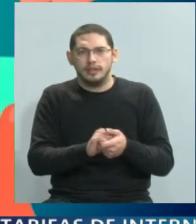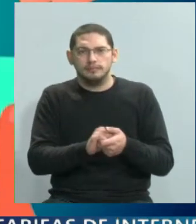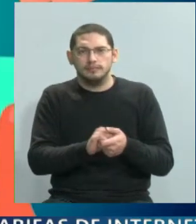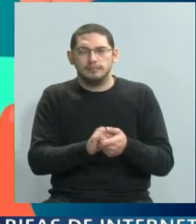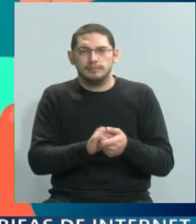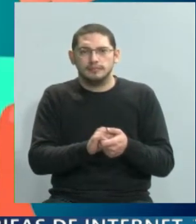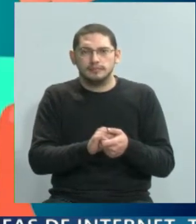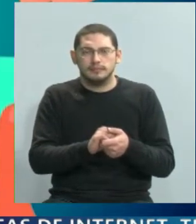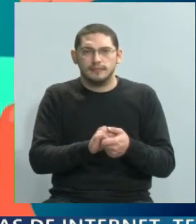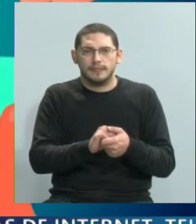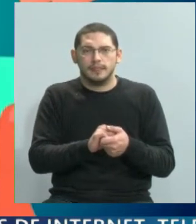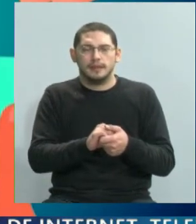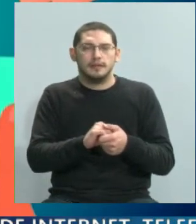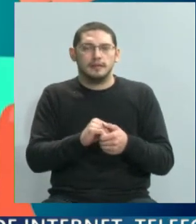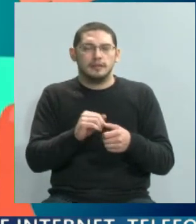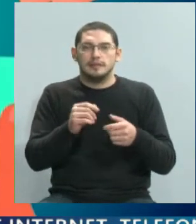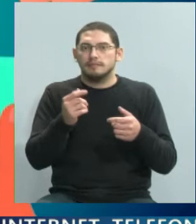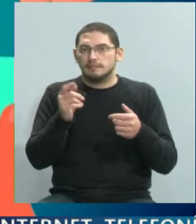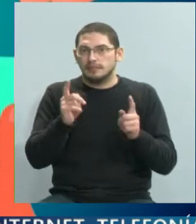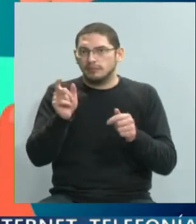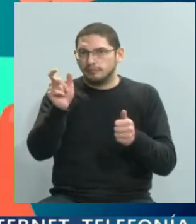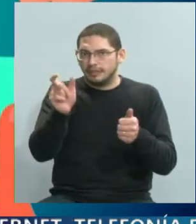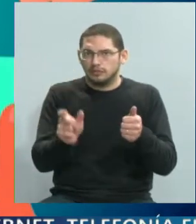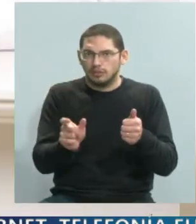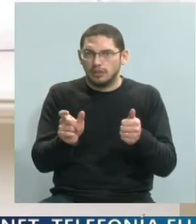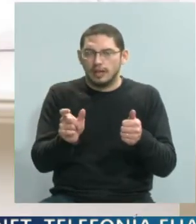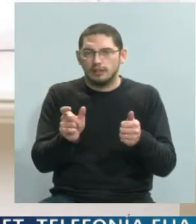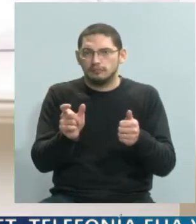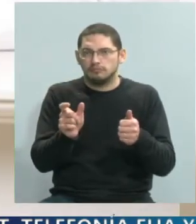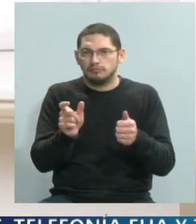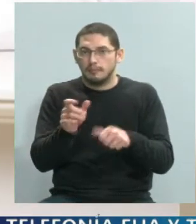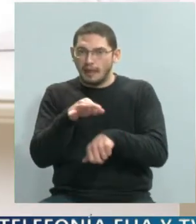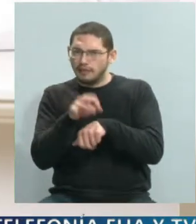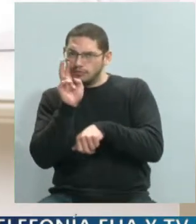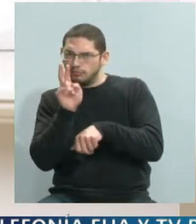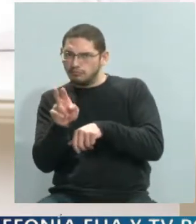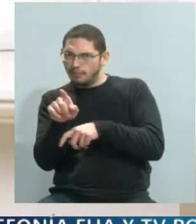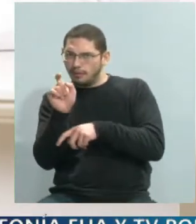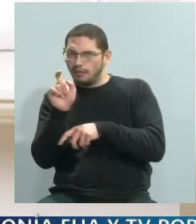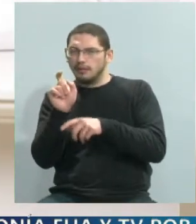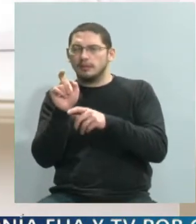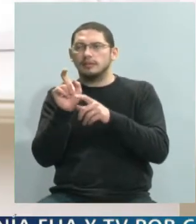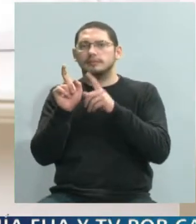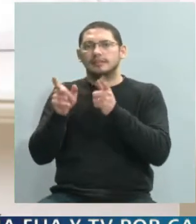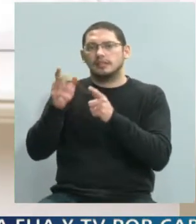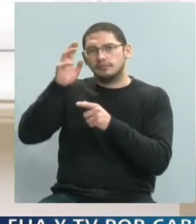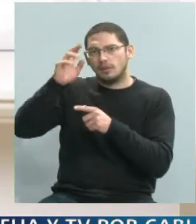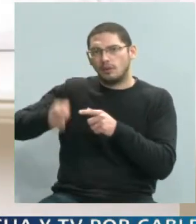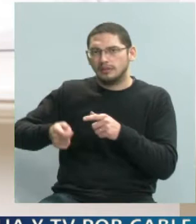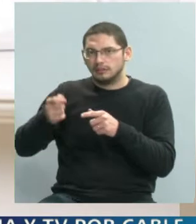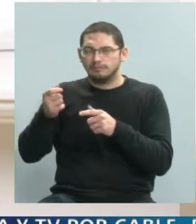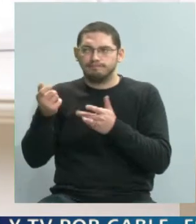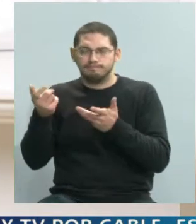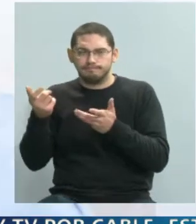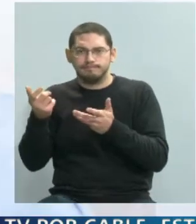respuestas de quienes realizan el diagnóstico como también de la parte judicial. A estas